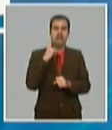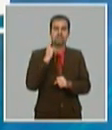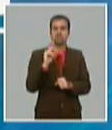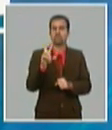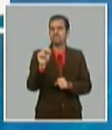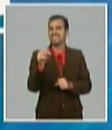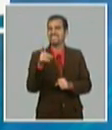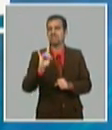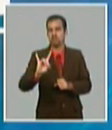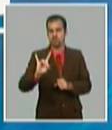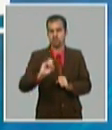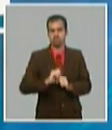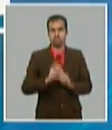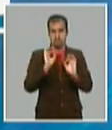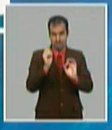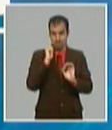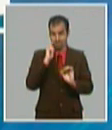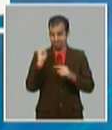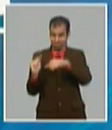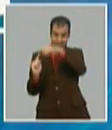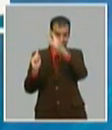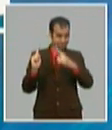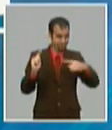me voy a guiando por esa gráfica que está ahí